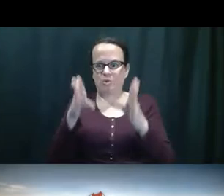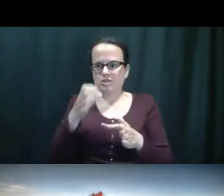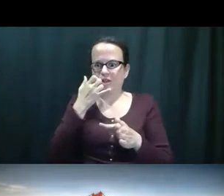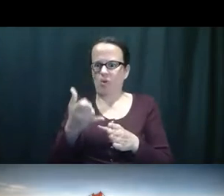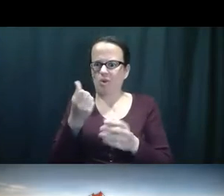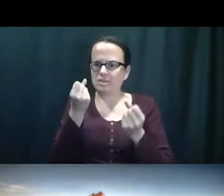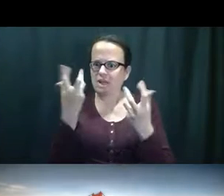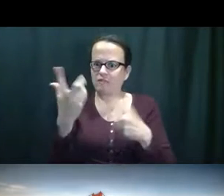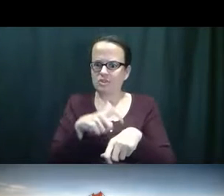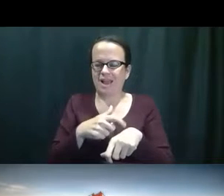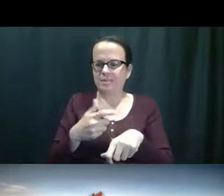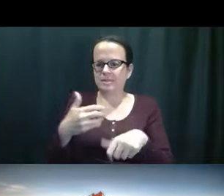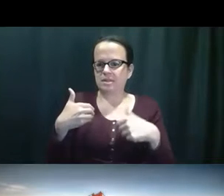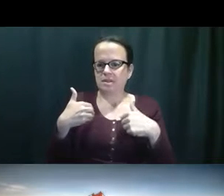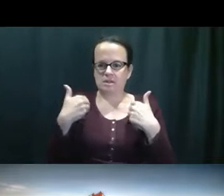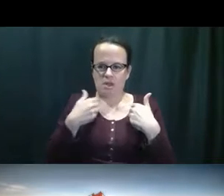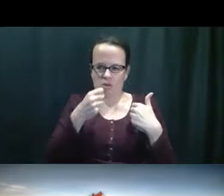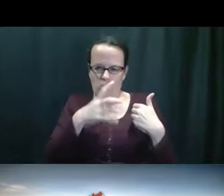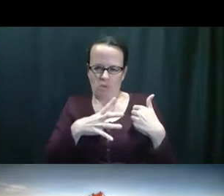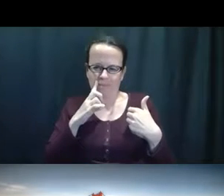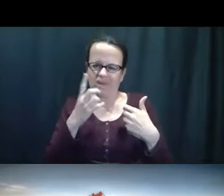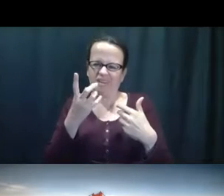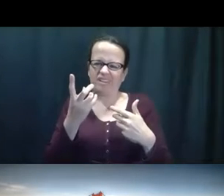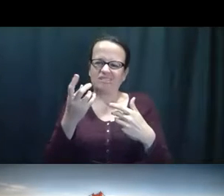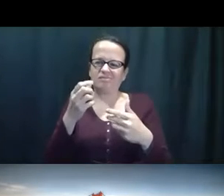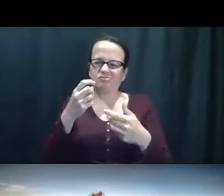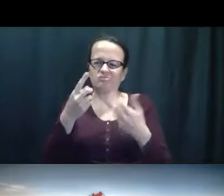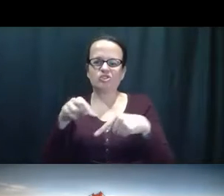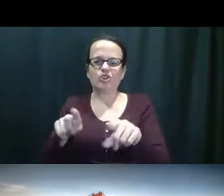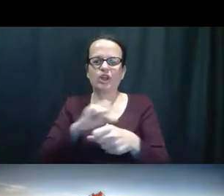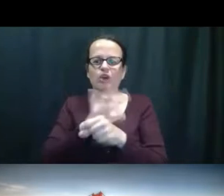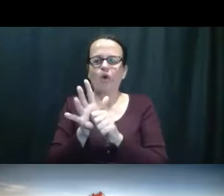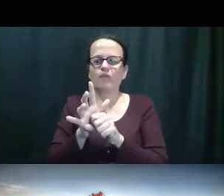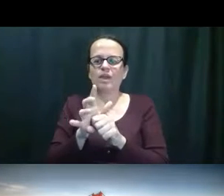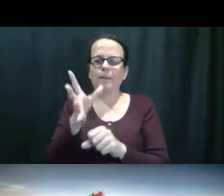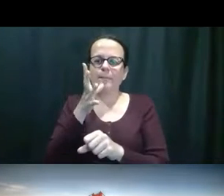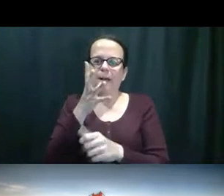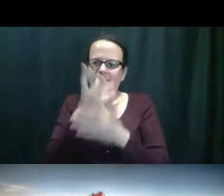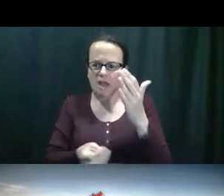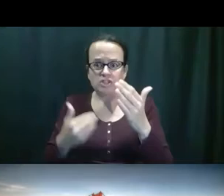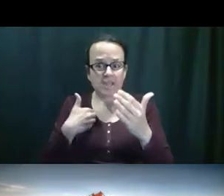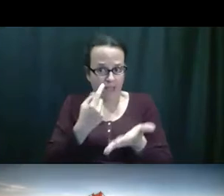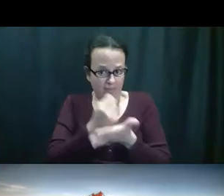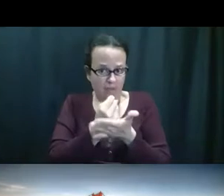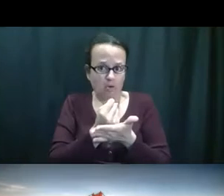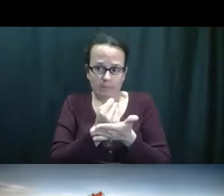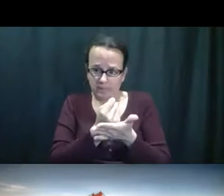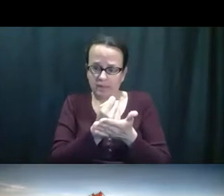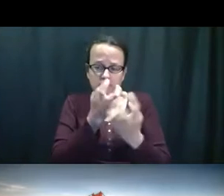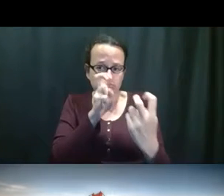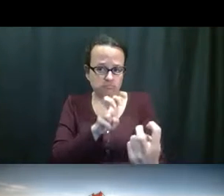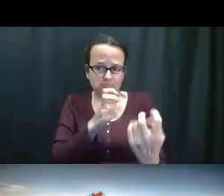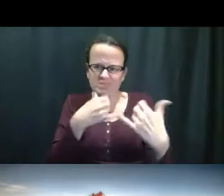varias veces, la señora perdió su mamá durante COVID. Tenía una terapista y